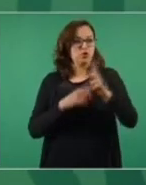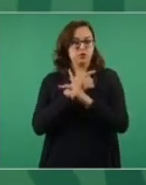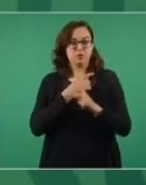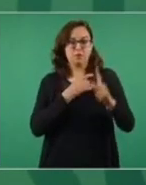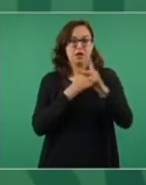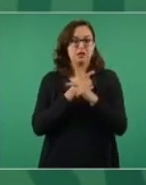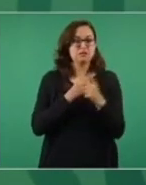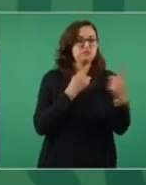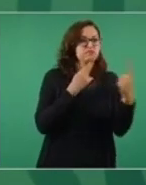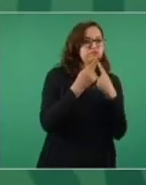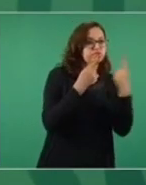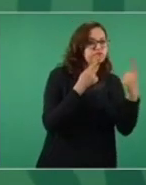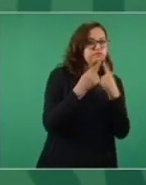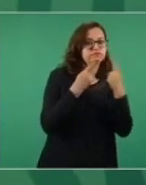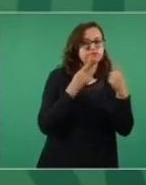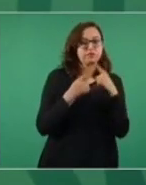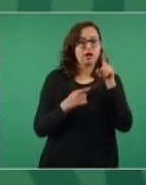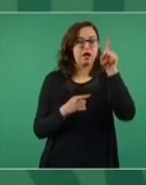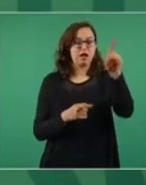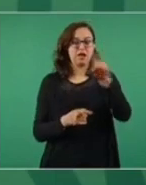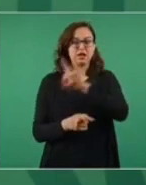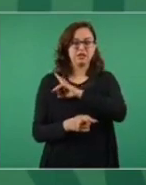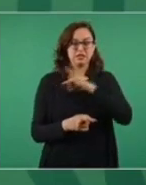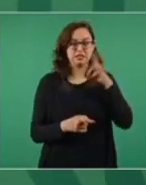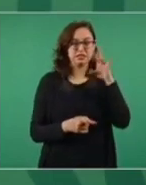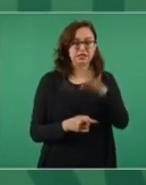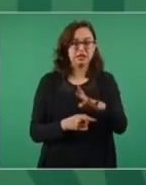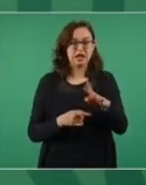y entregarse a los militares